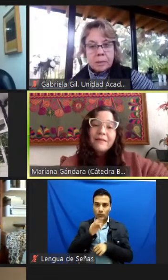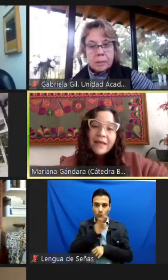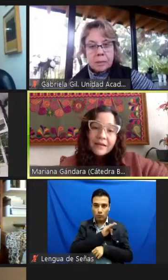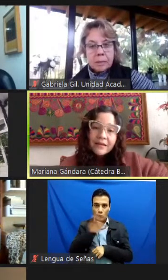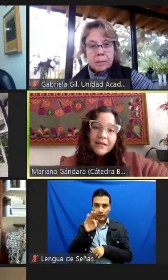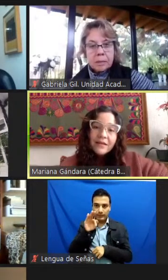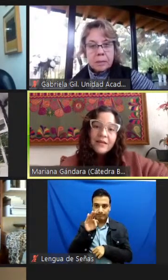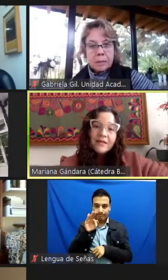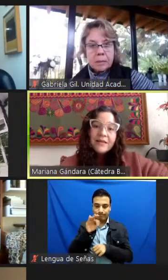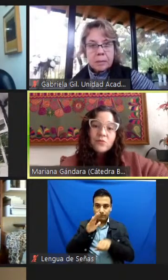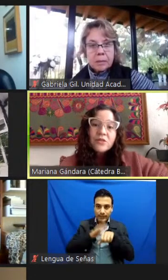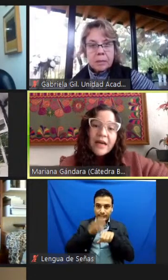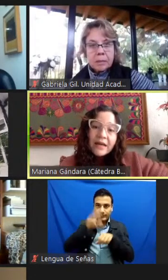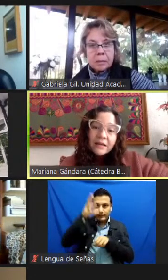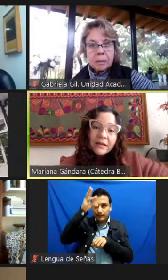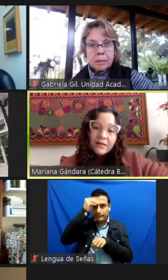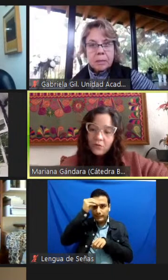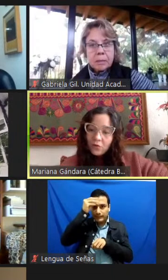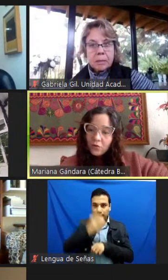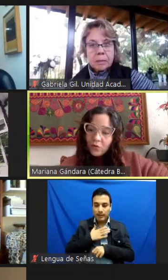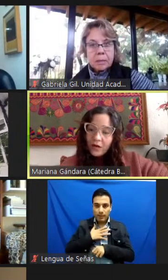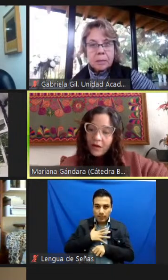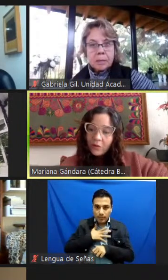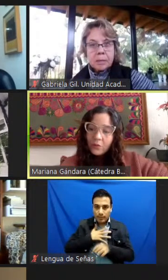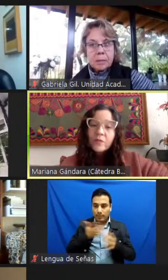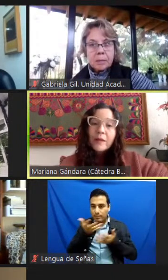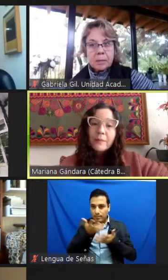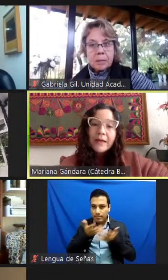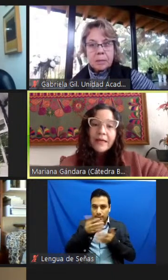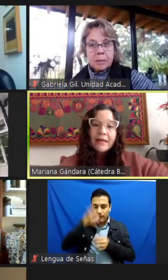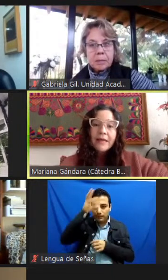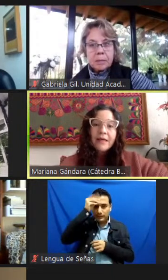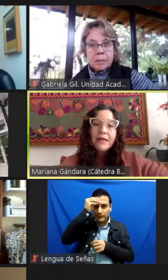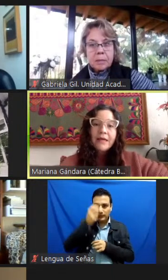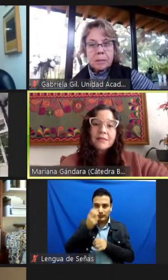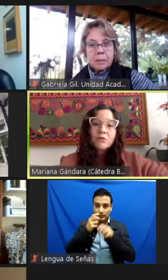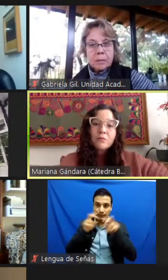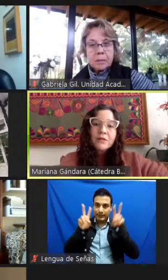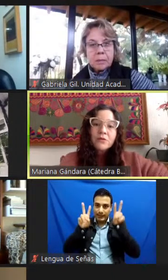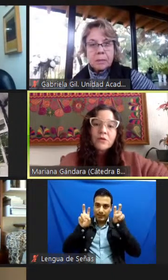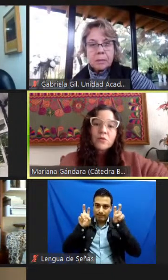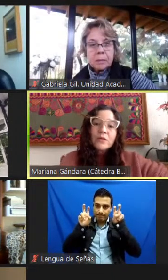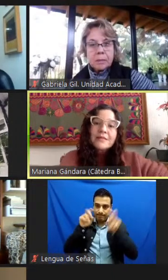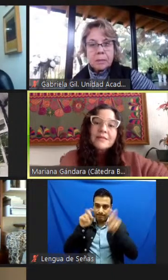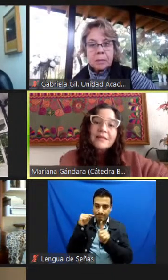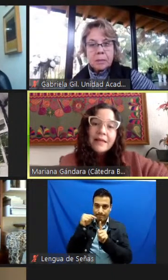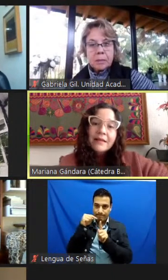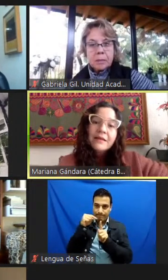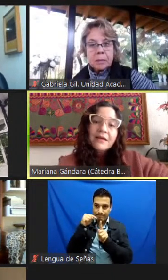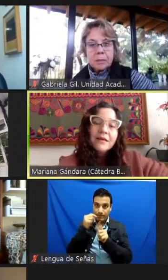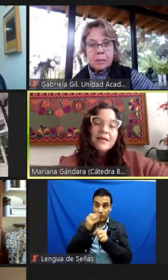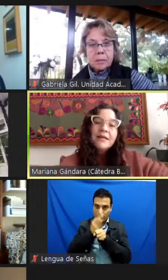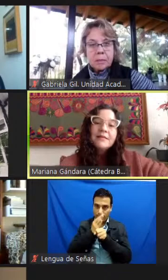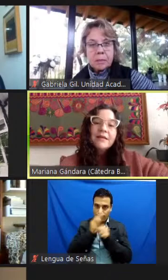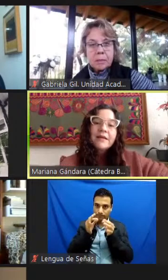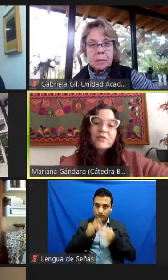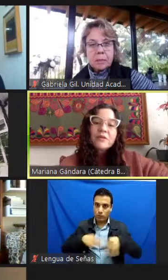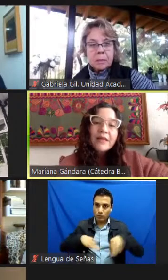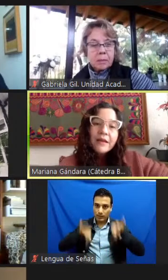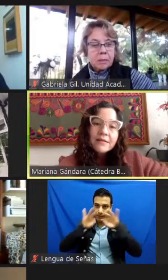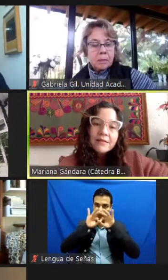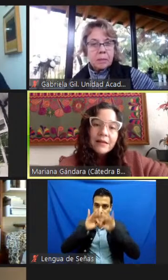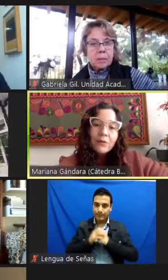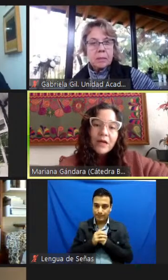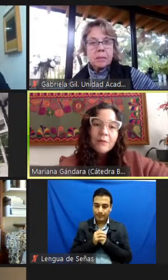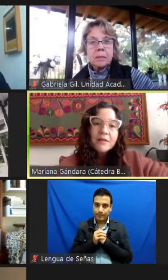aprender y de escuchar en torno a un tema que en este momento resulta central. Si queremos